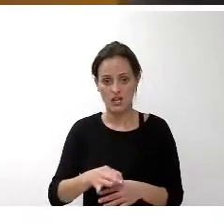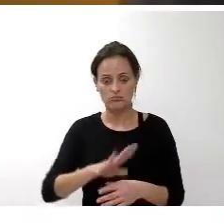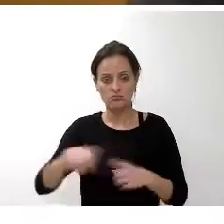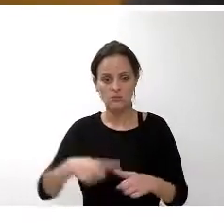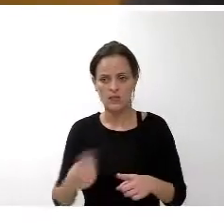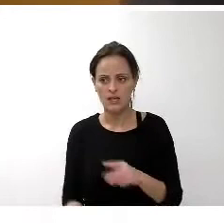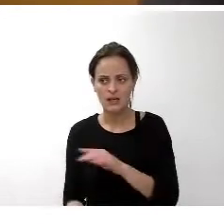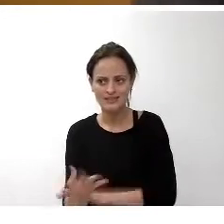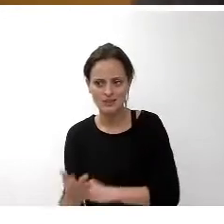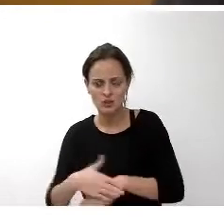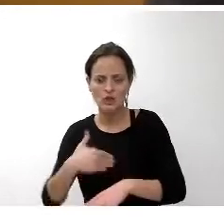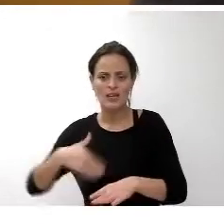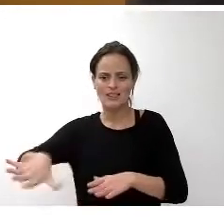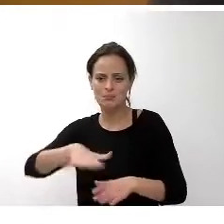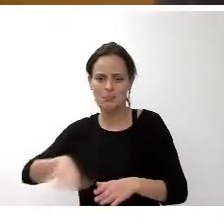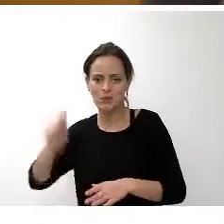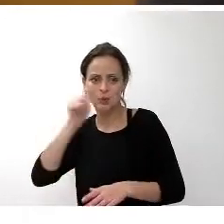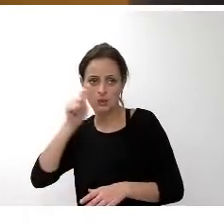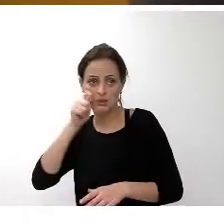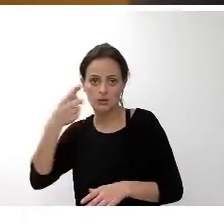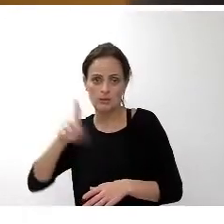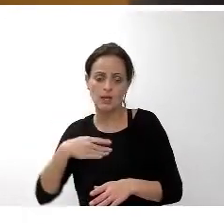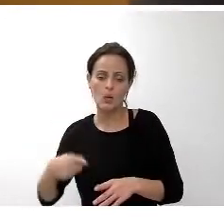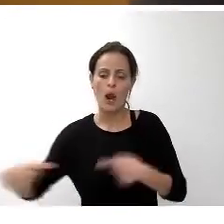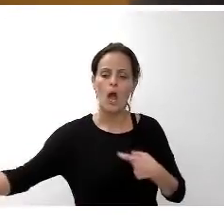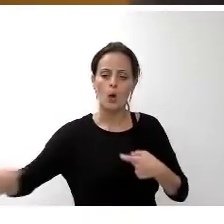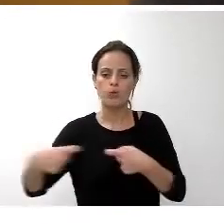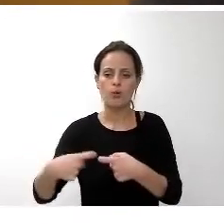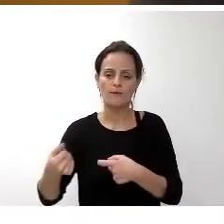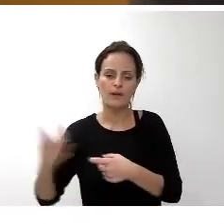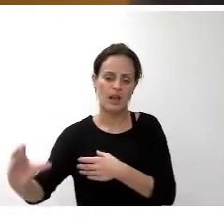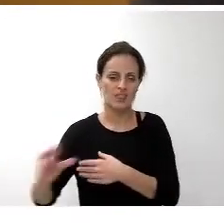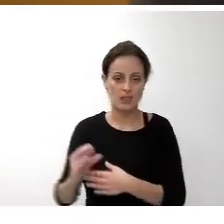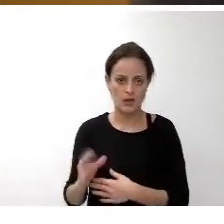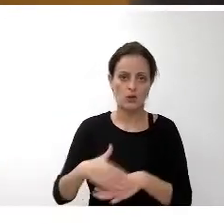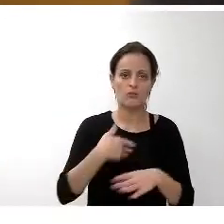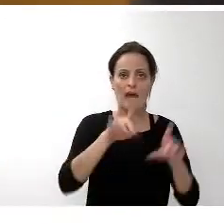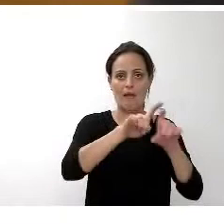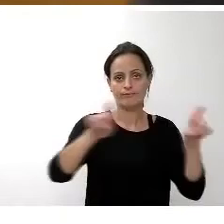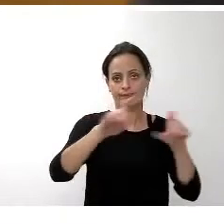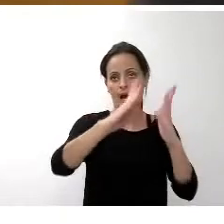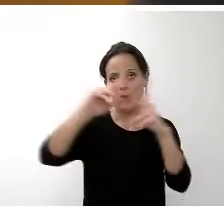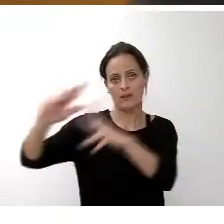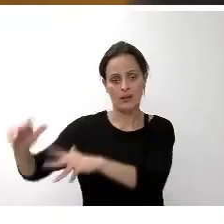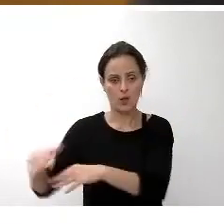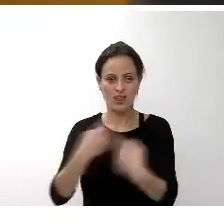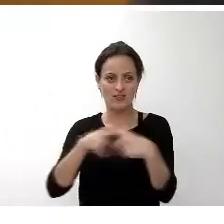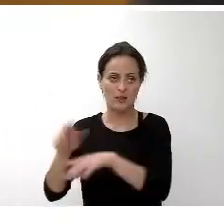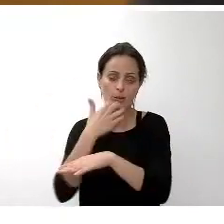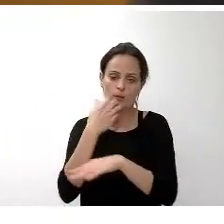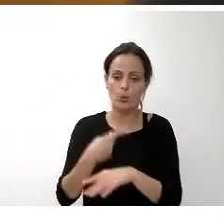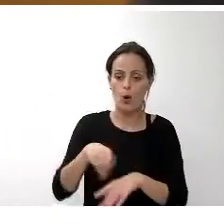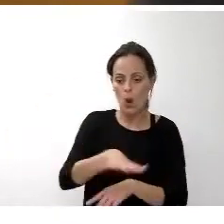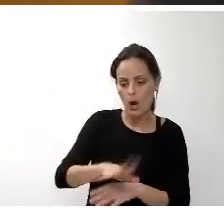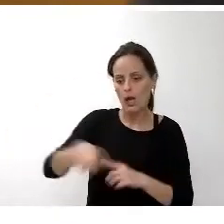espacio turístico, que también cuenta con cofinanciación, digamos, de las distintas Administraciones, tanto locales como autonómicas.